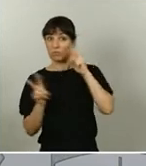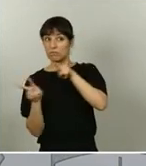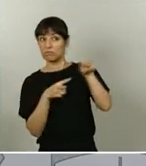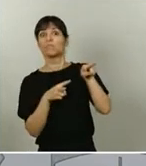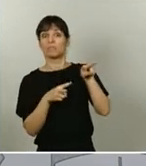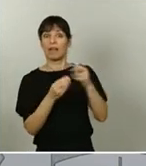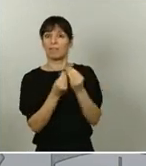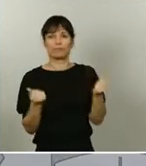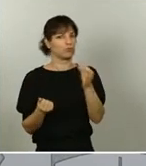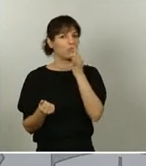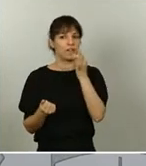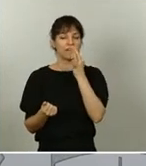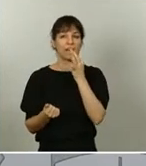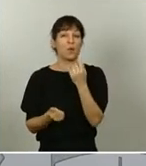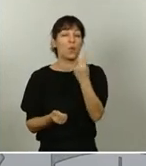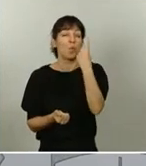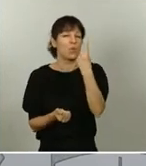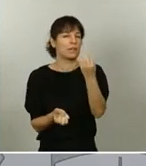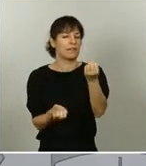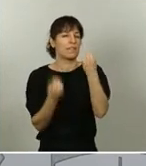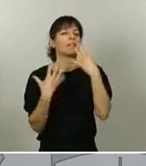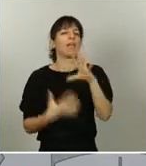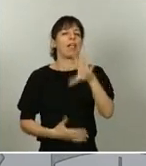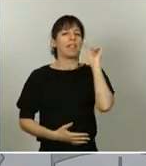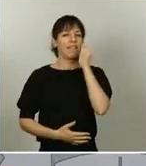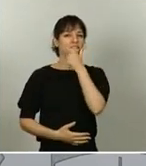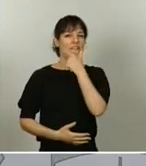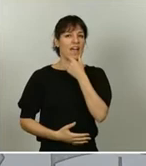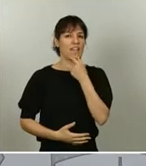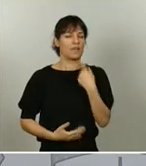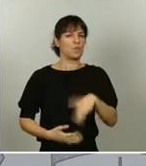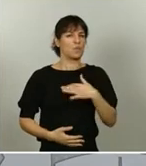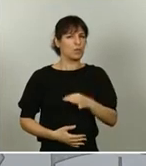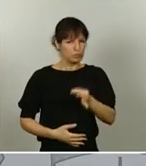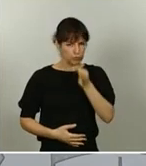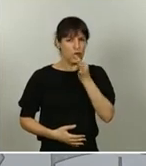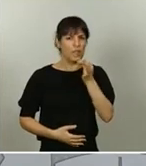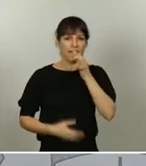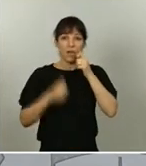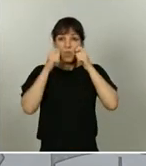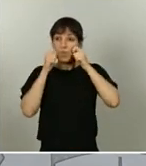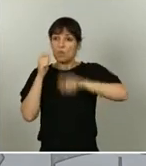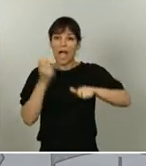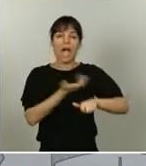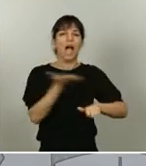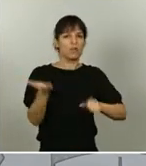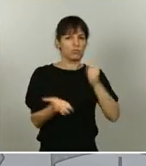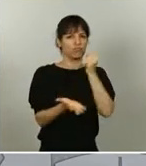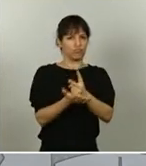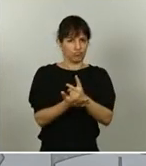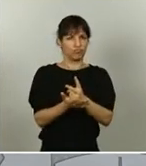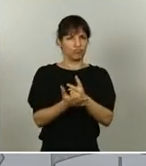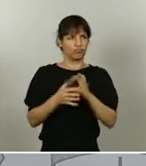solo dato nos permite comprender la magnitud del desafío que todavía tenemos como humanidad que abordar conjuntamente.